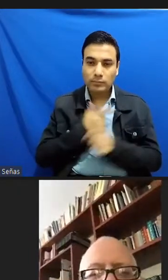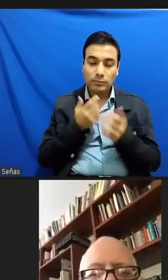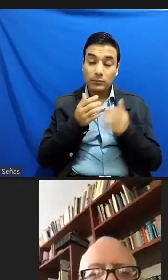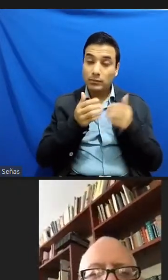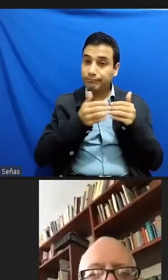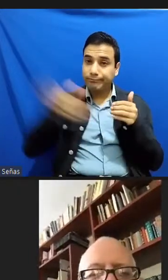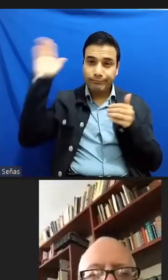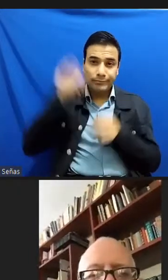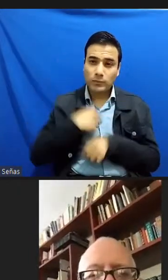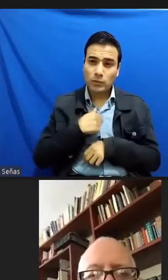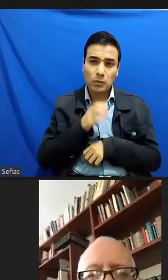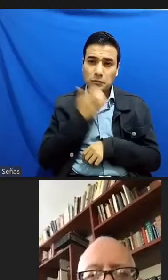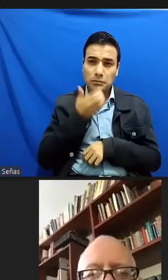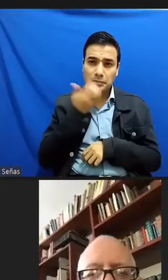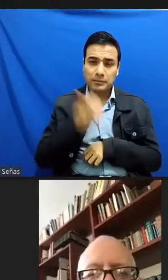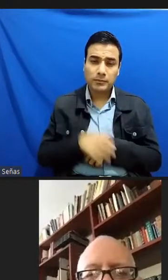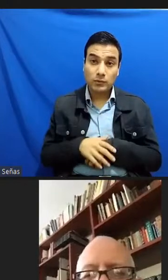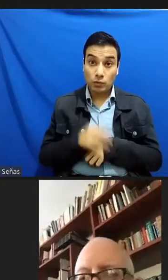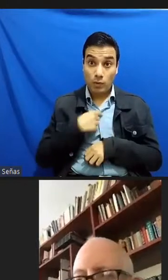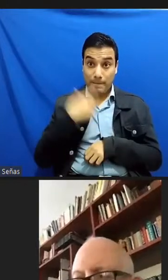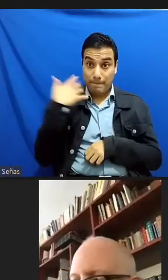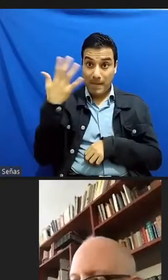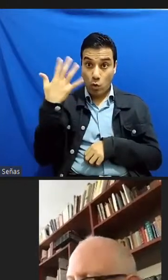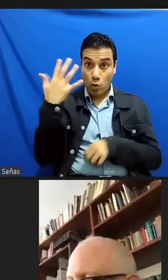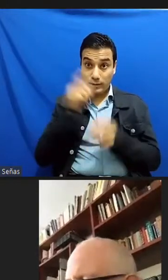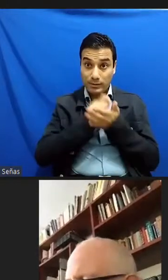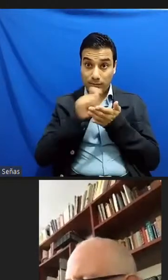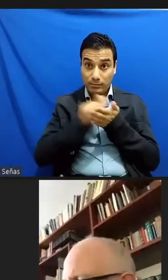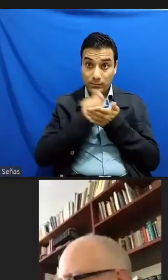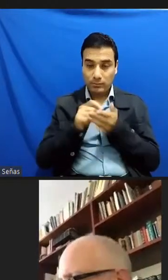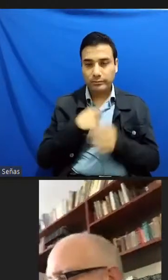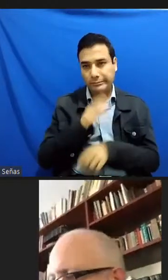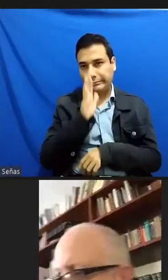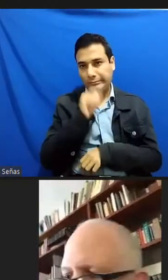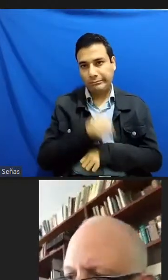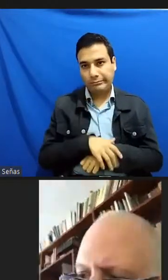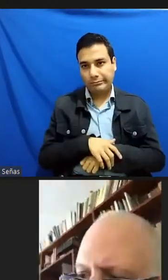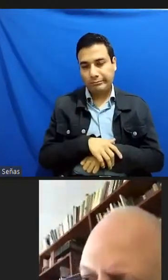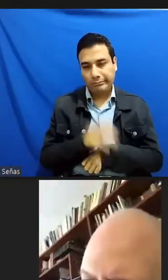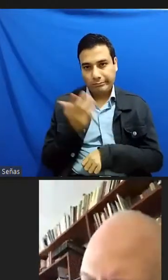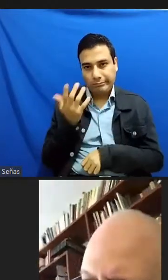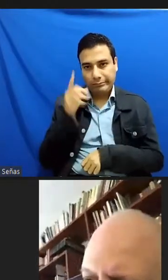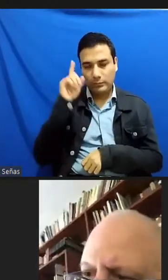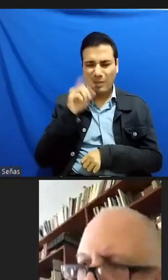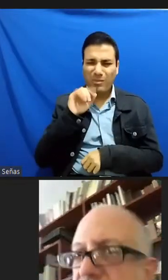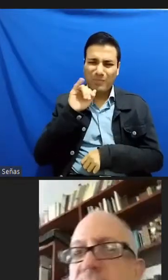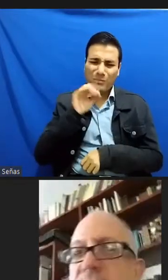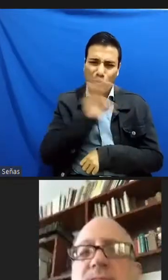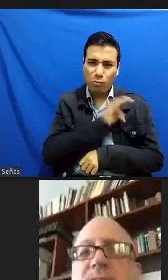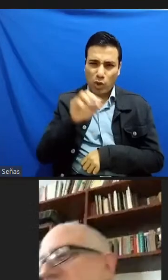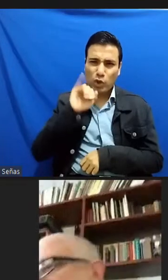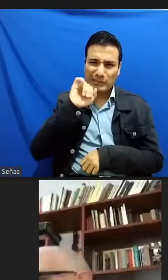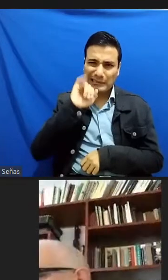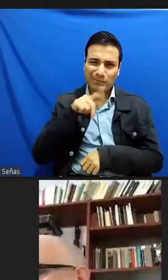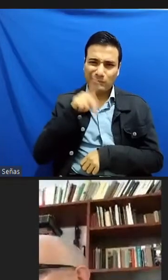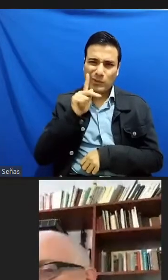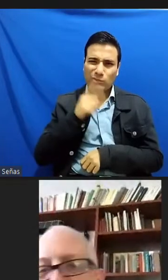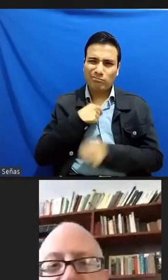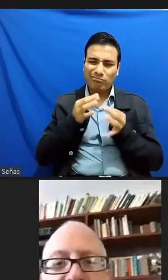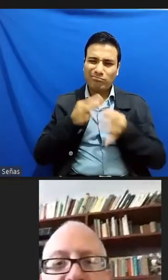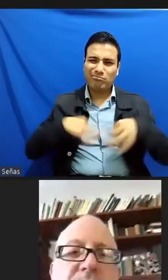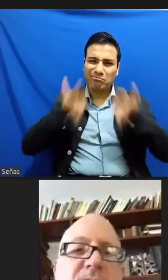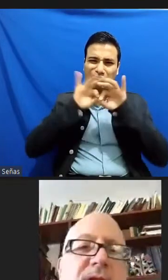cuando escribo no escribo a mano no puedo hacerlo y puedo hacerlo pero no no le doy importancia a la letra